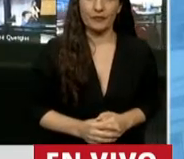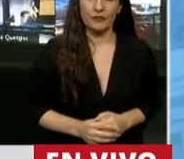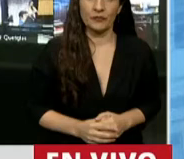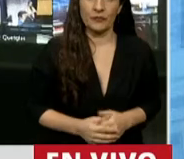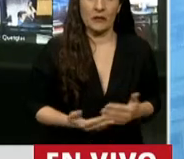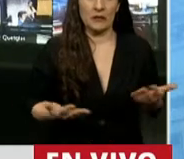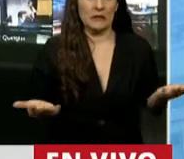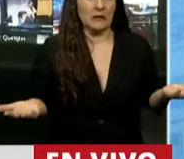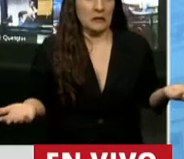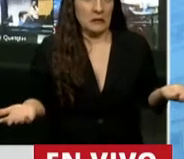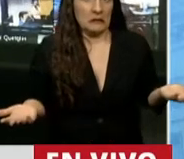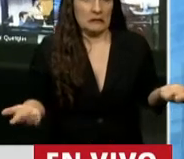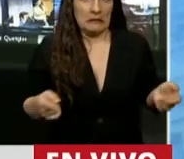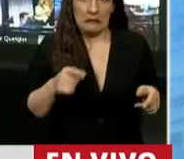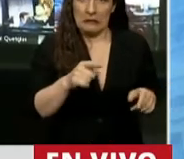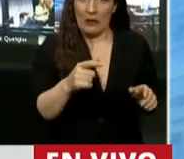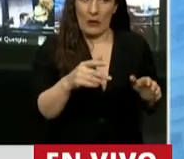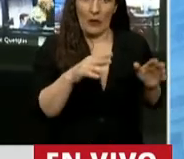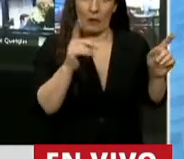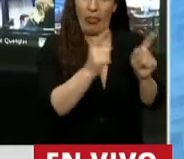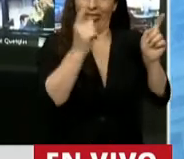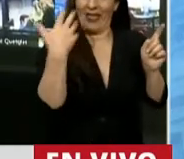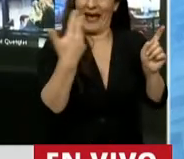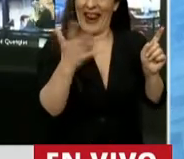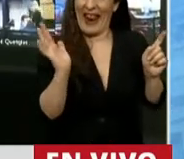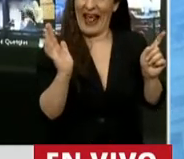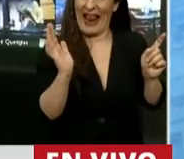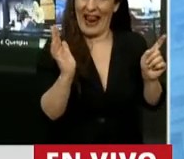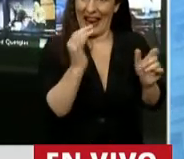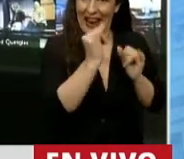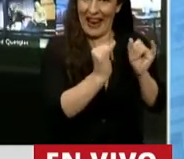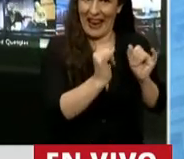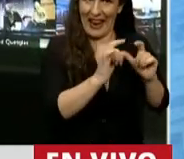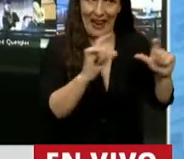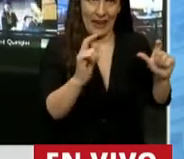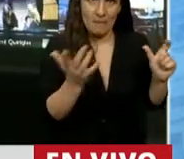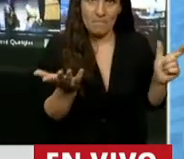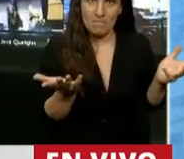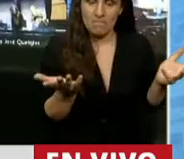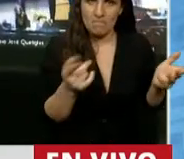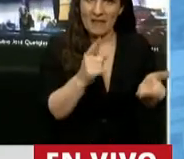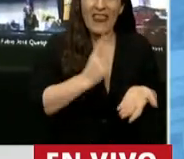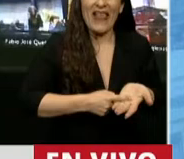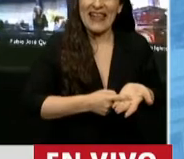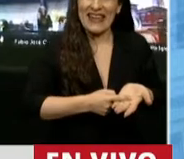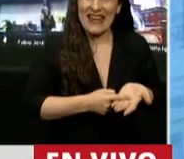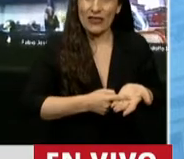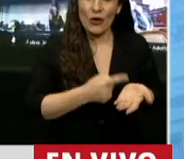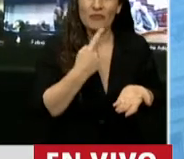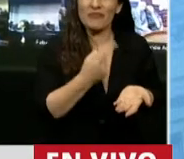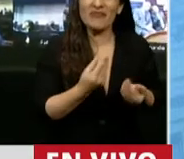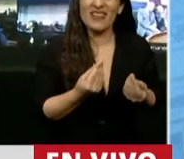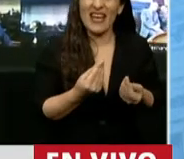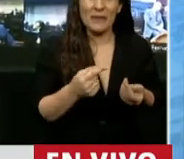Difícil es ser más genérico que eso que se indica en los considerandos del decreto. Y estamos hablando de